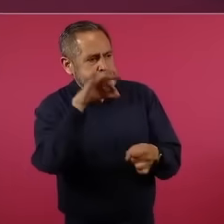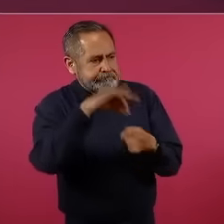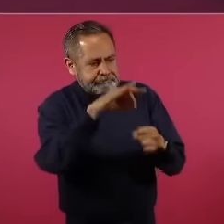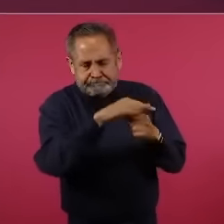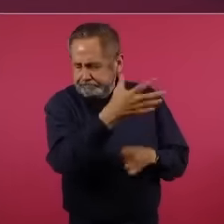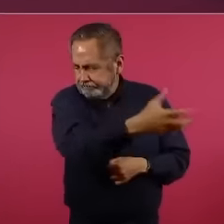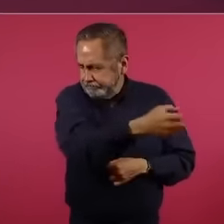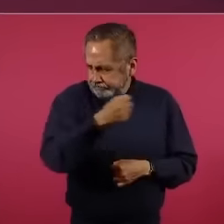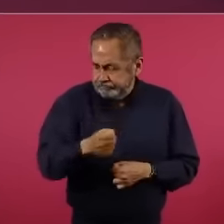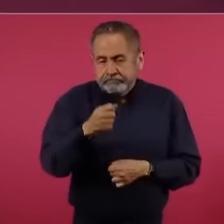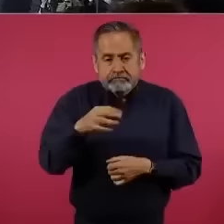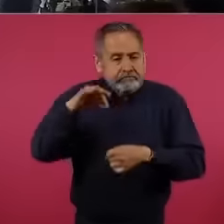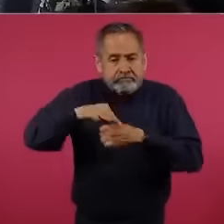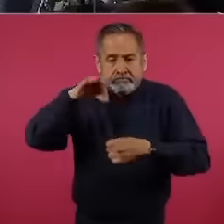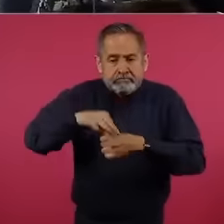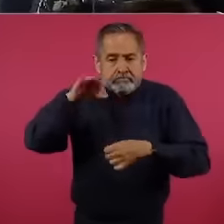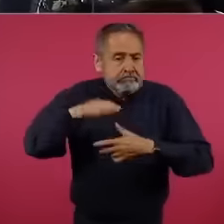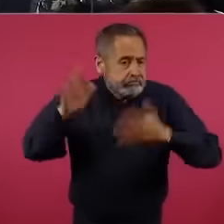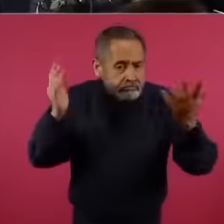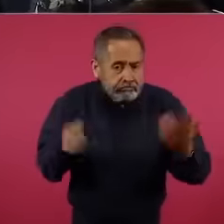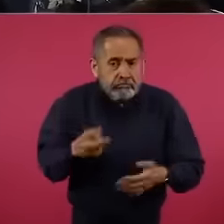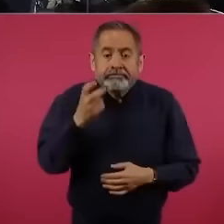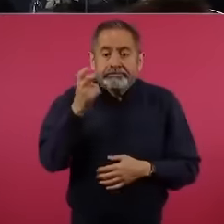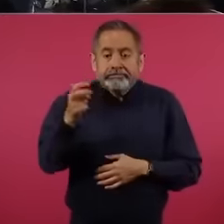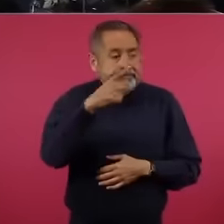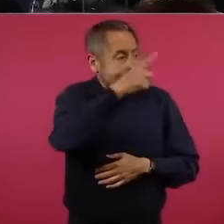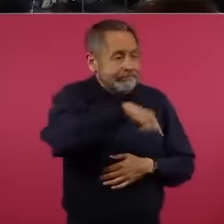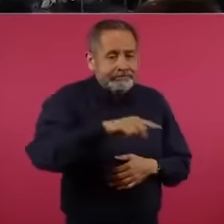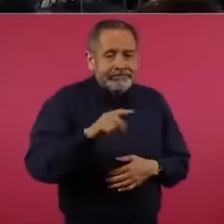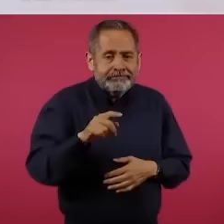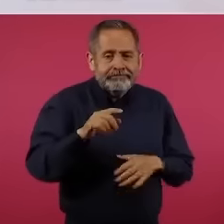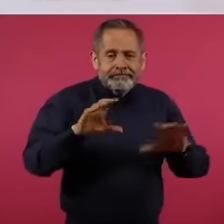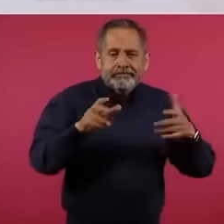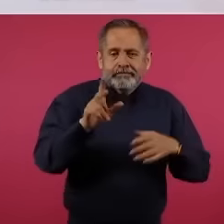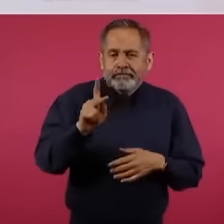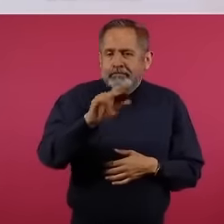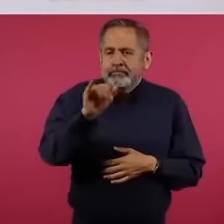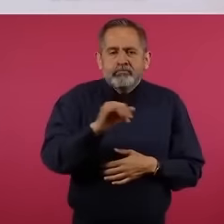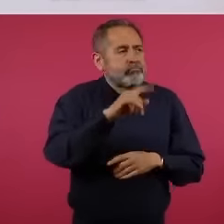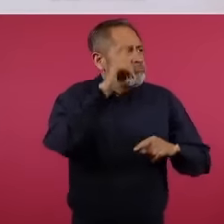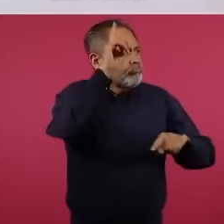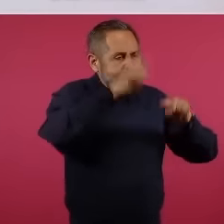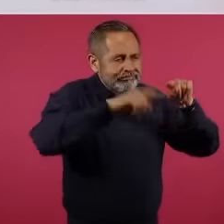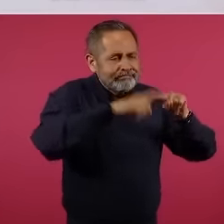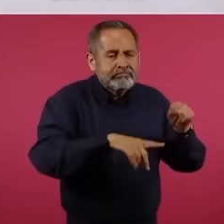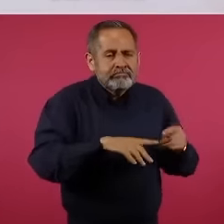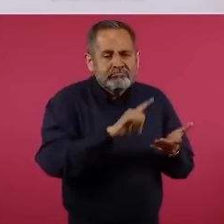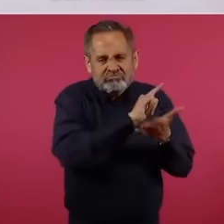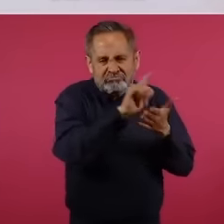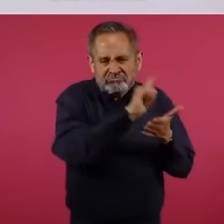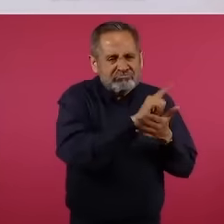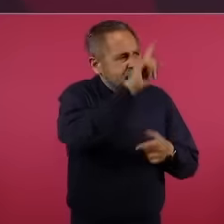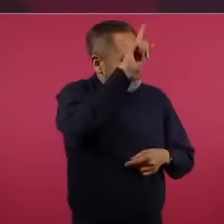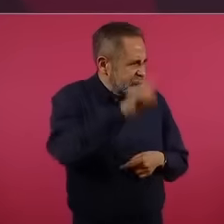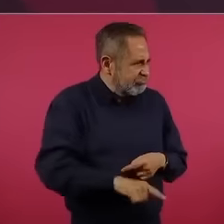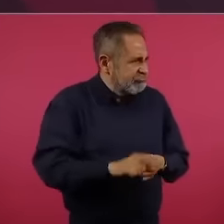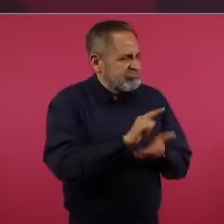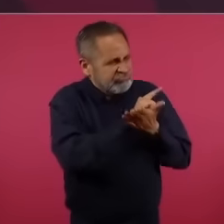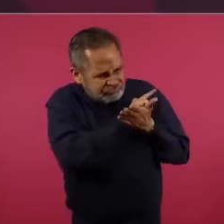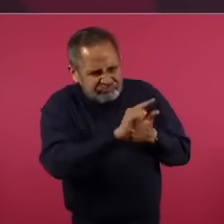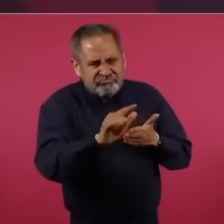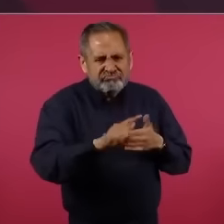Pero además se va a limpiar de corrupción el Poder Judicial.